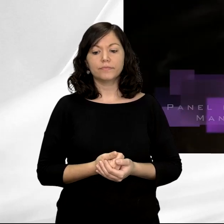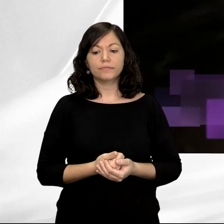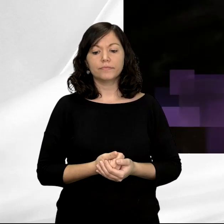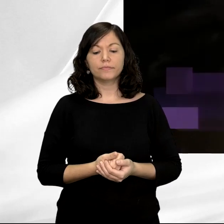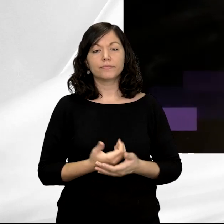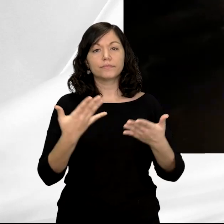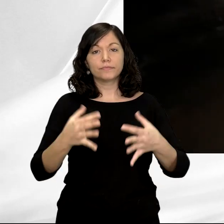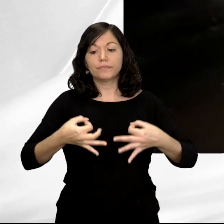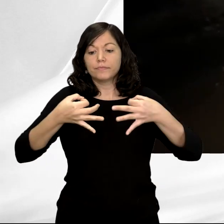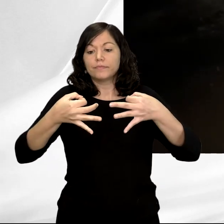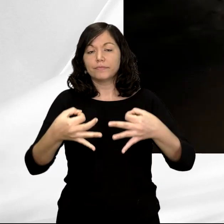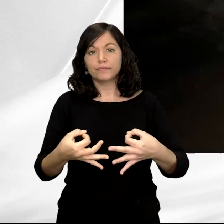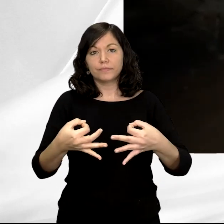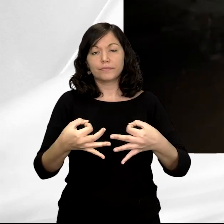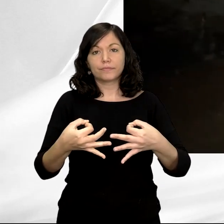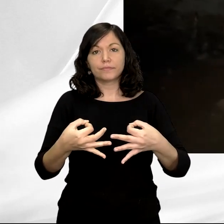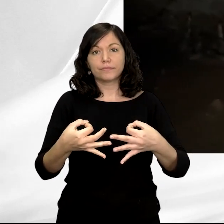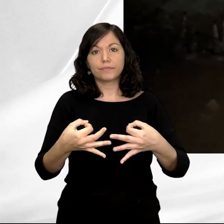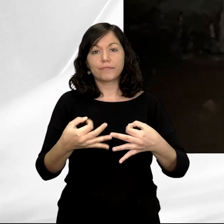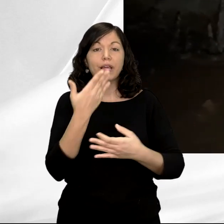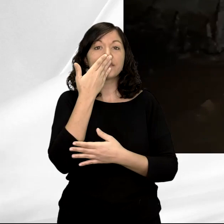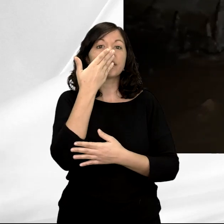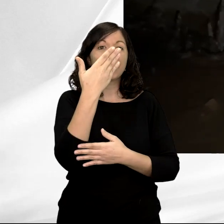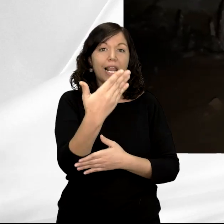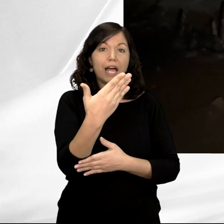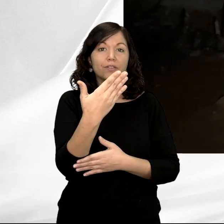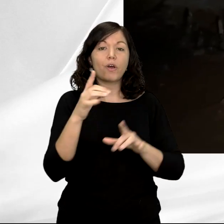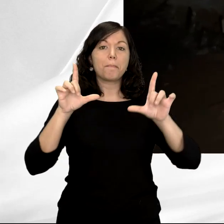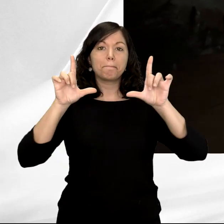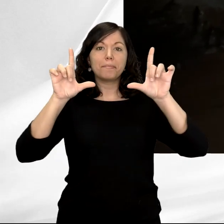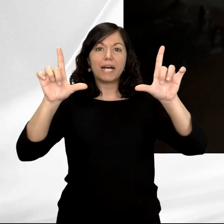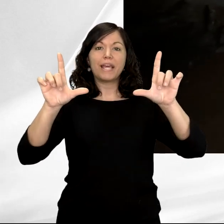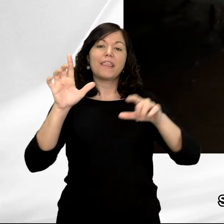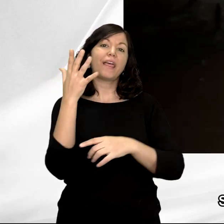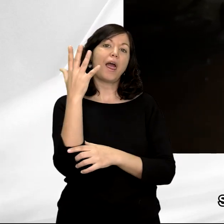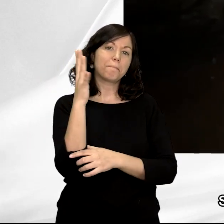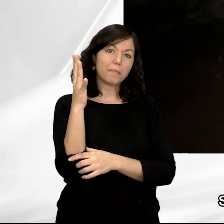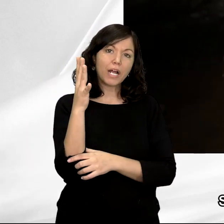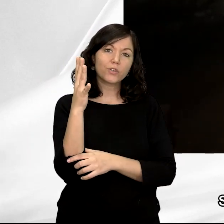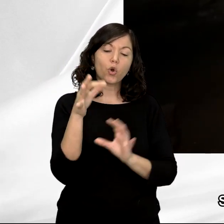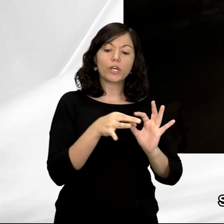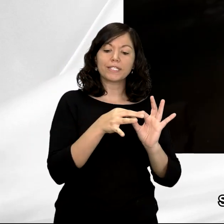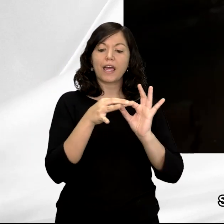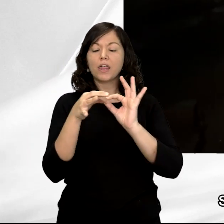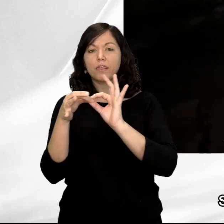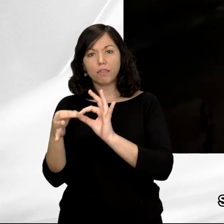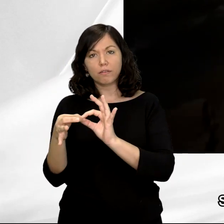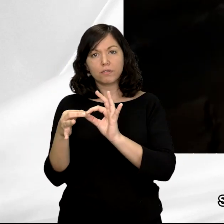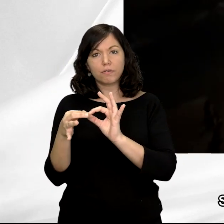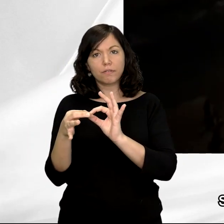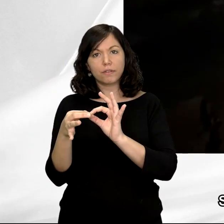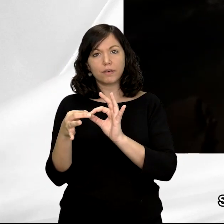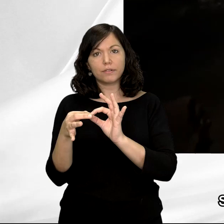Nos encontraríamos ahora delante del llamado panel de la mano, que se asociaría a